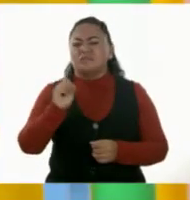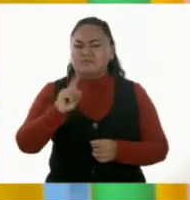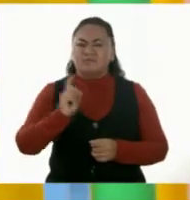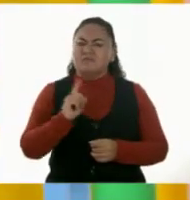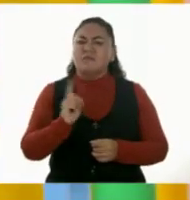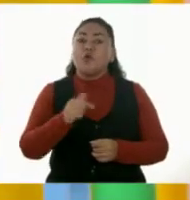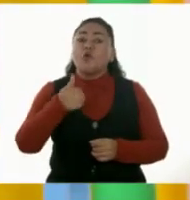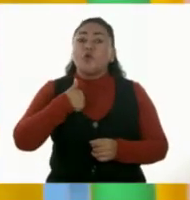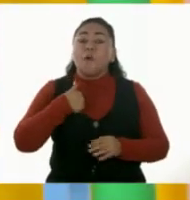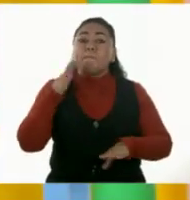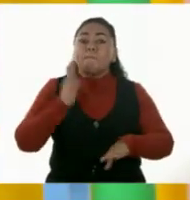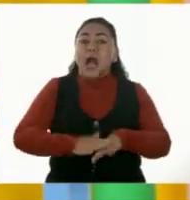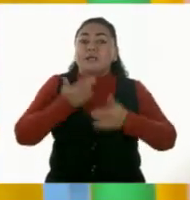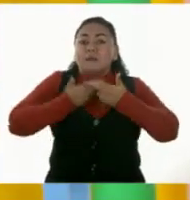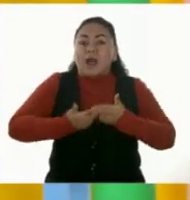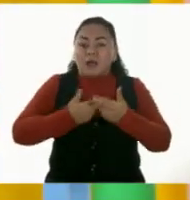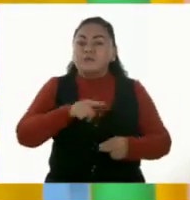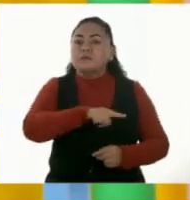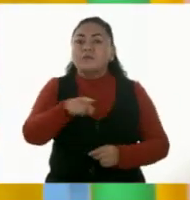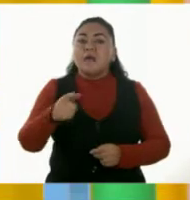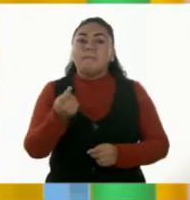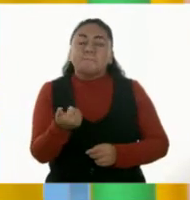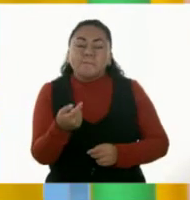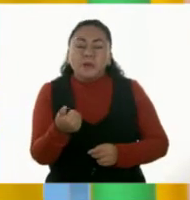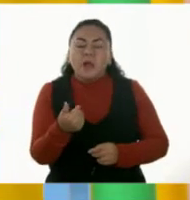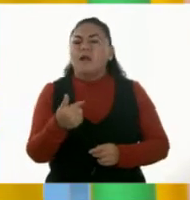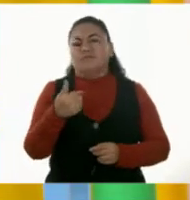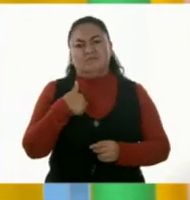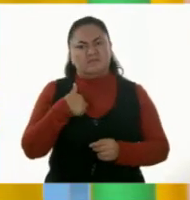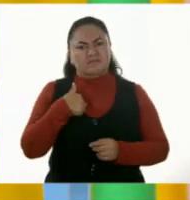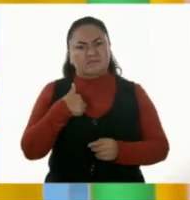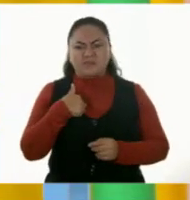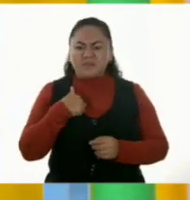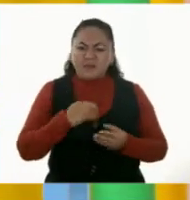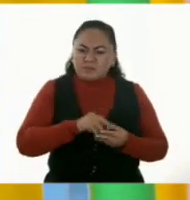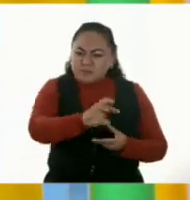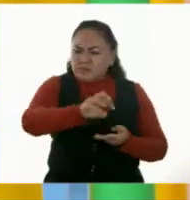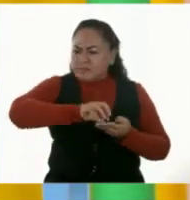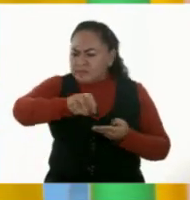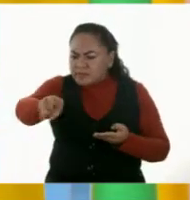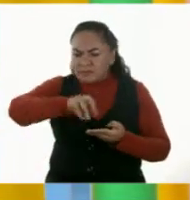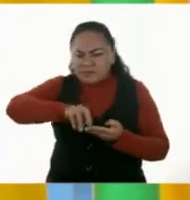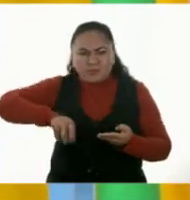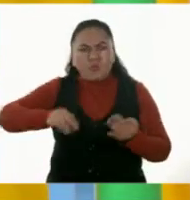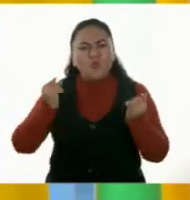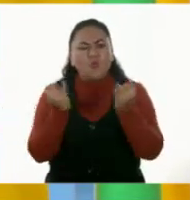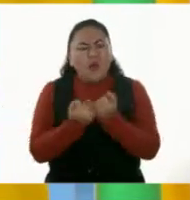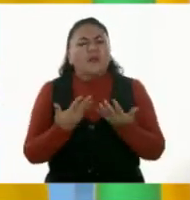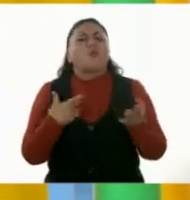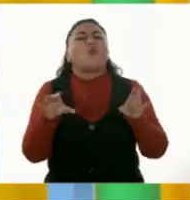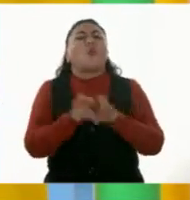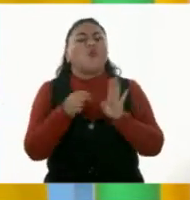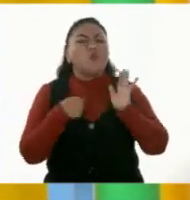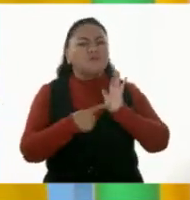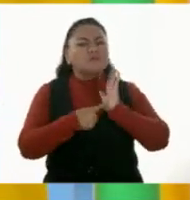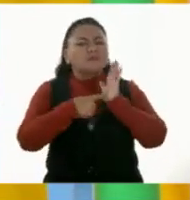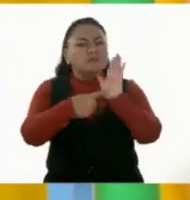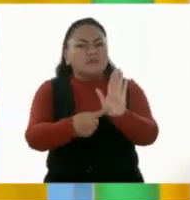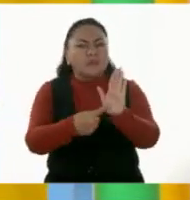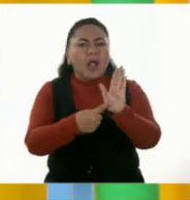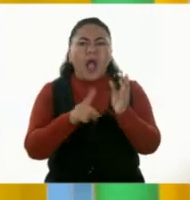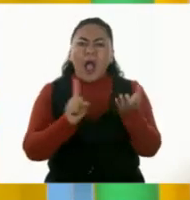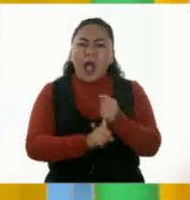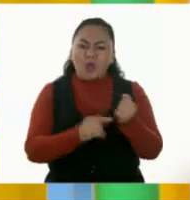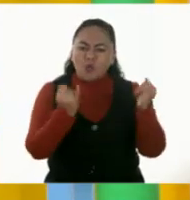tenía más fichas que ellas. Pero yo repartí a todas igual. ¿Cómo puedo demostrarles que fueron la